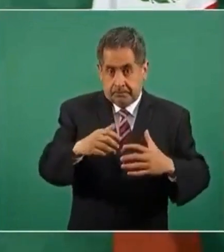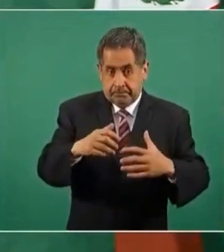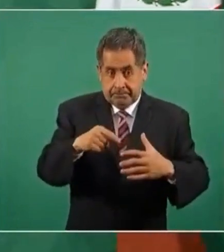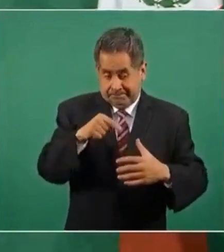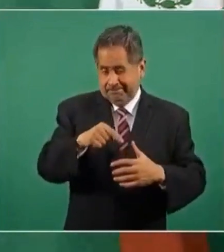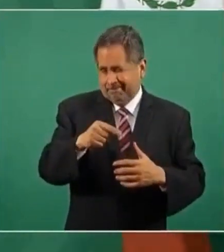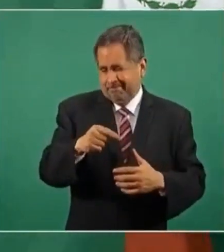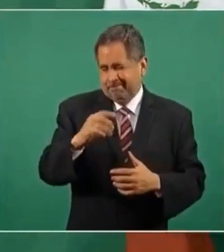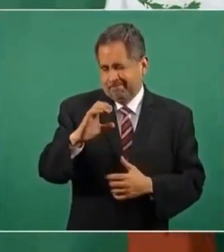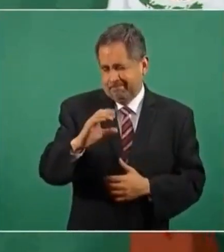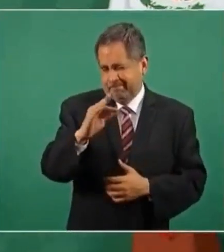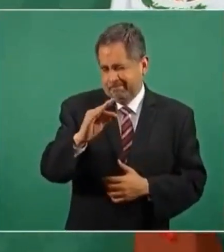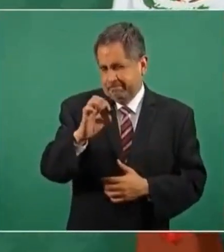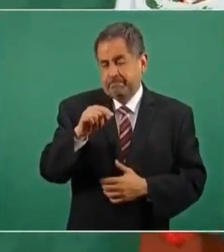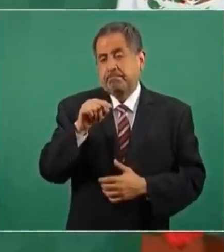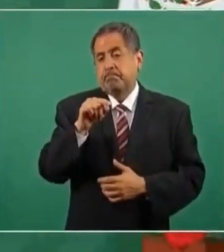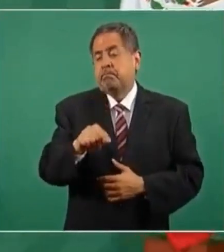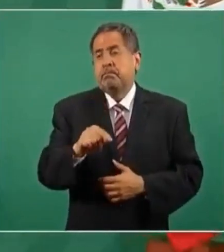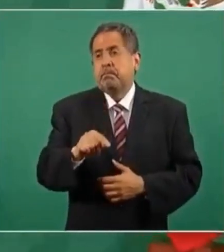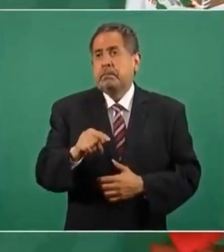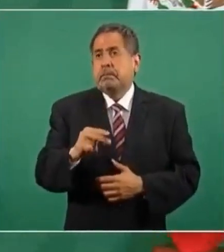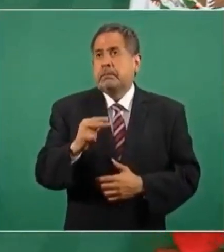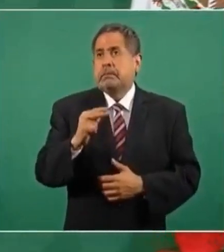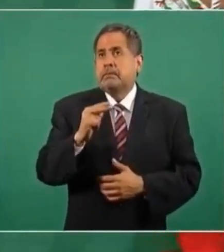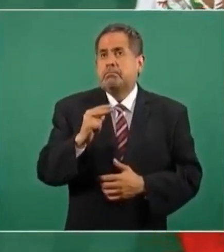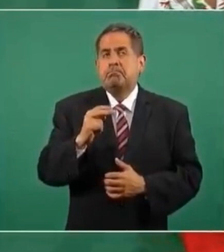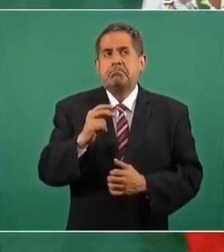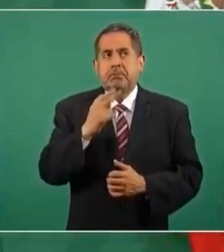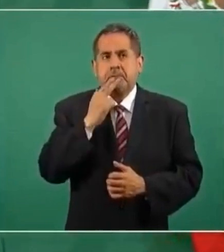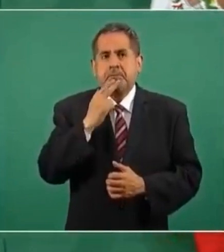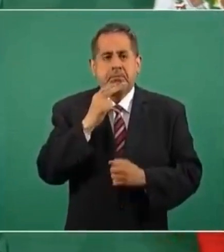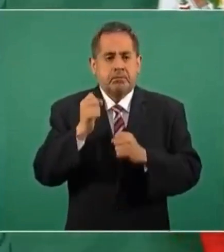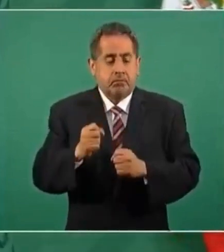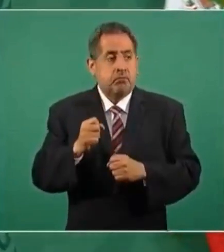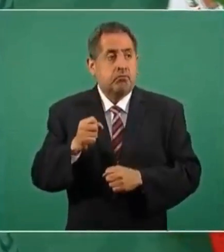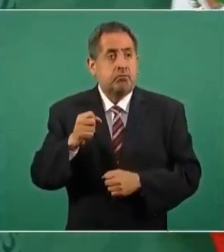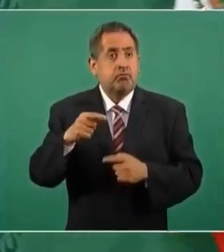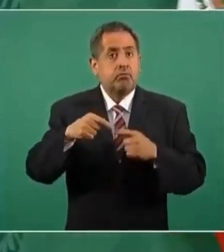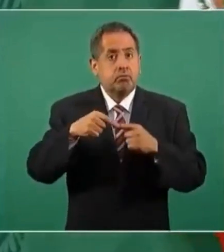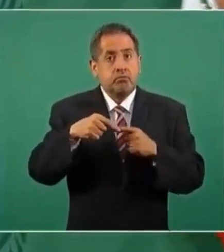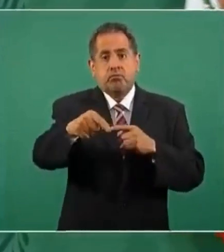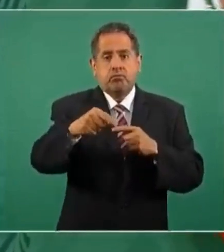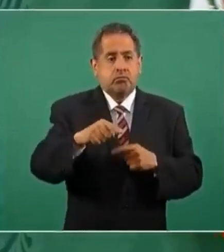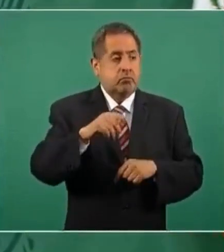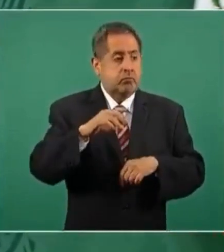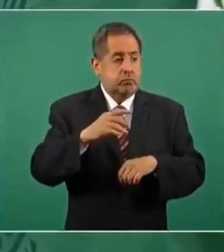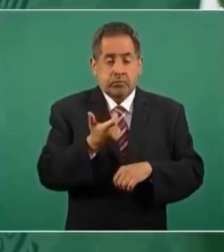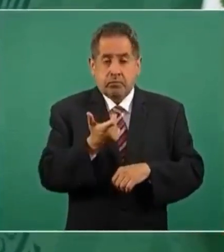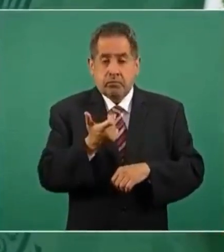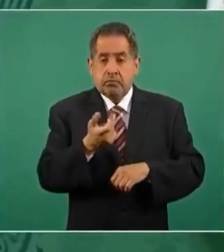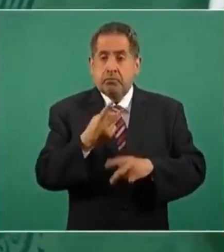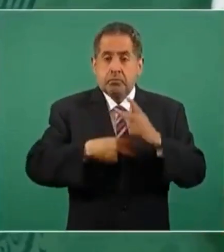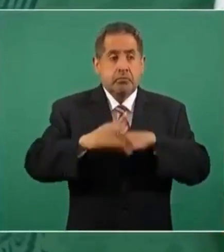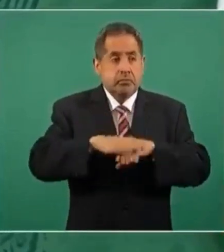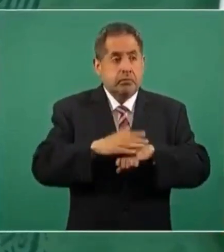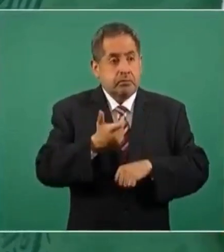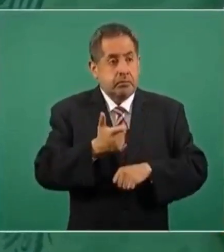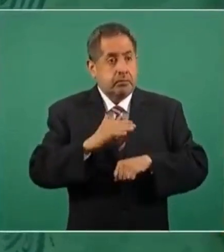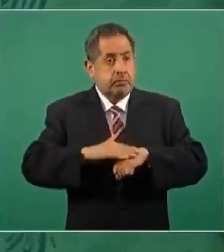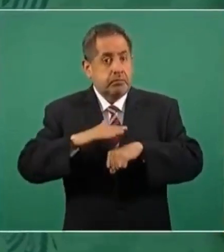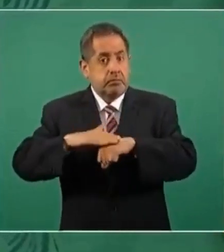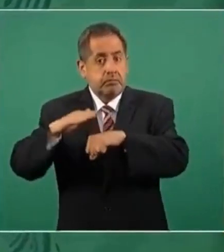garantice que no aumente el precio de la luz,